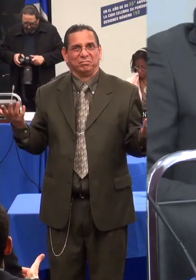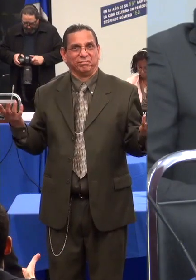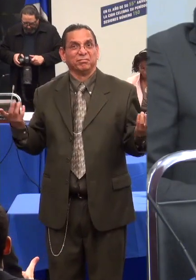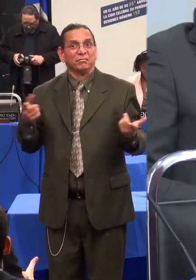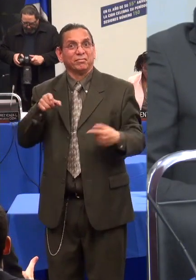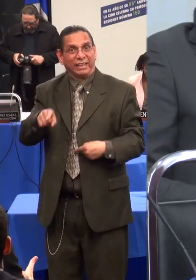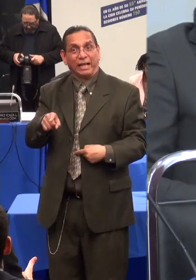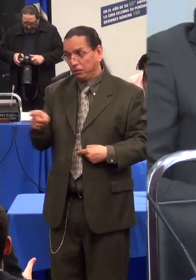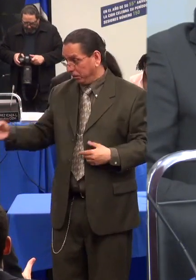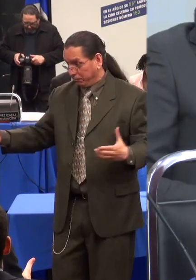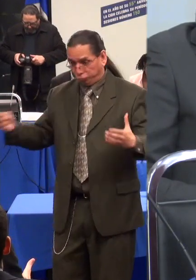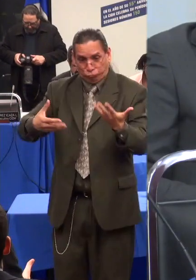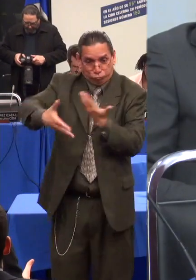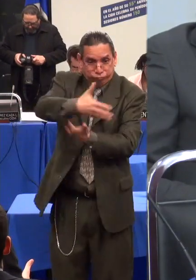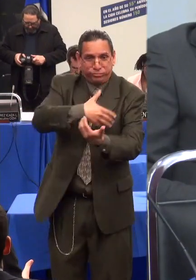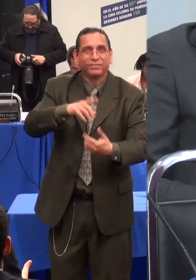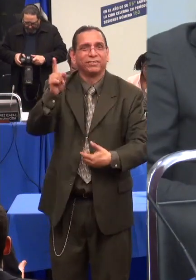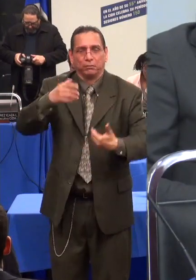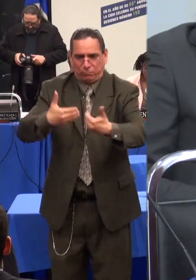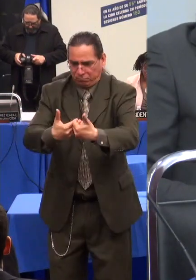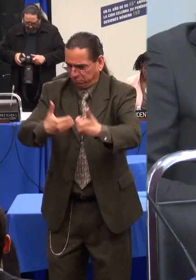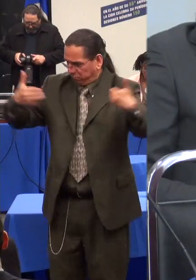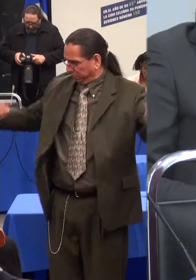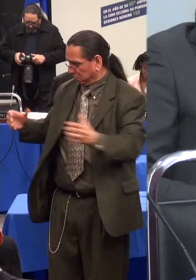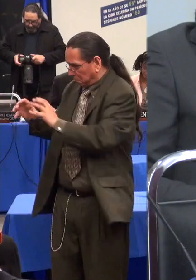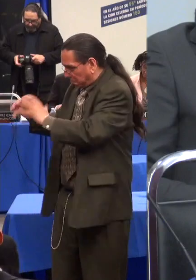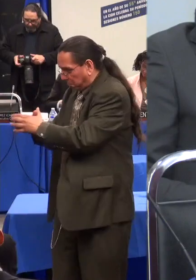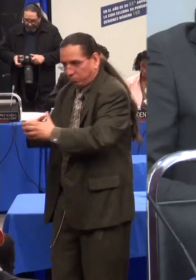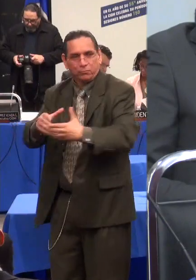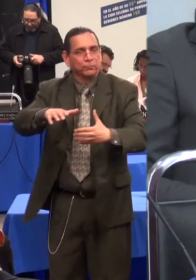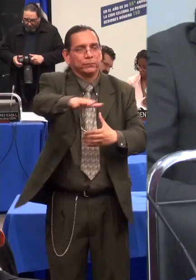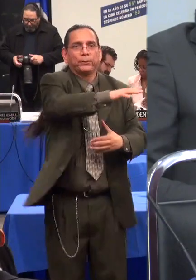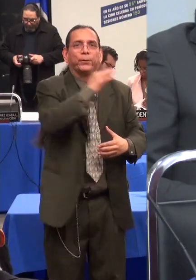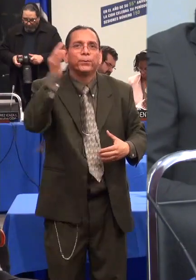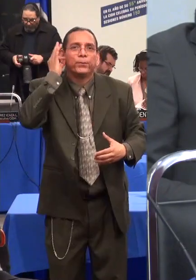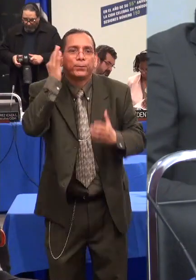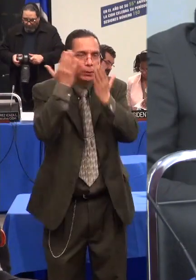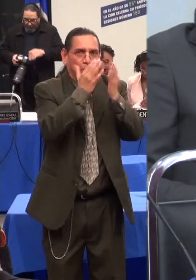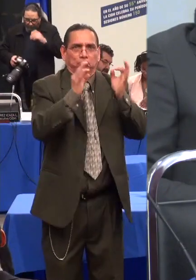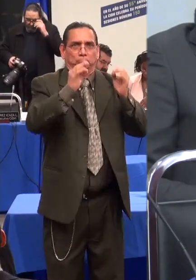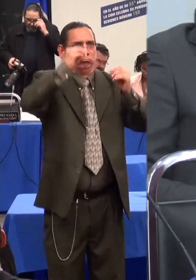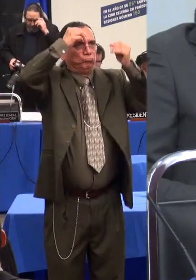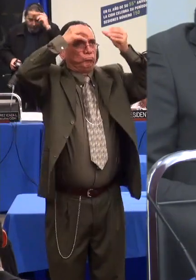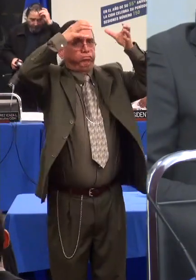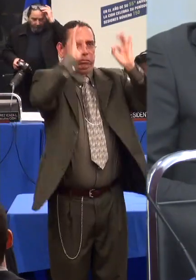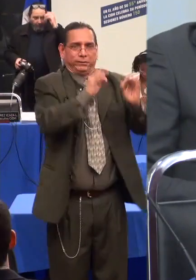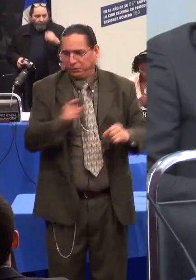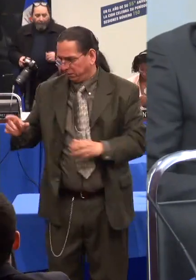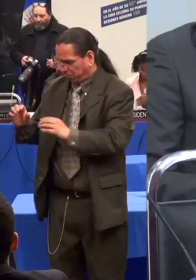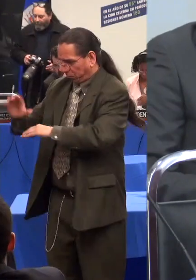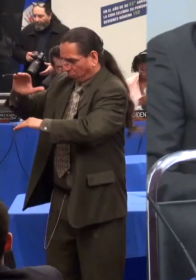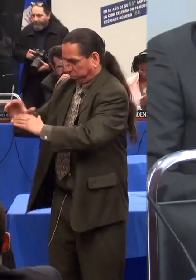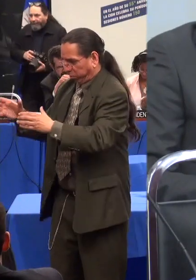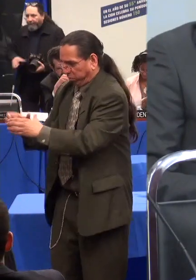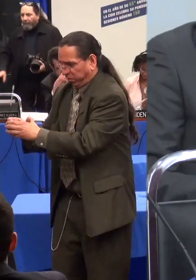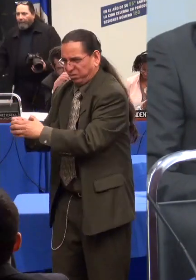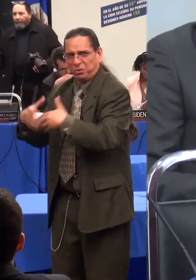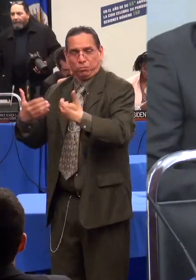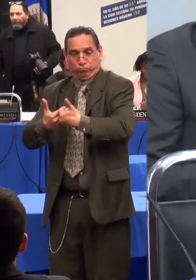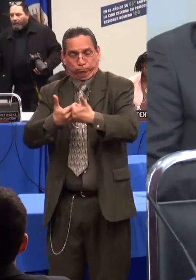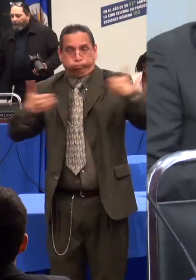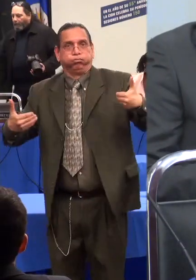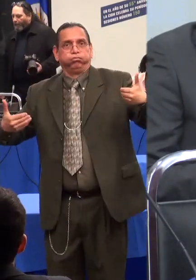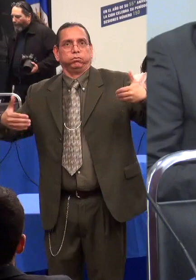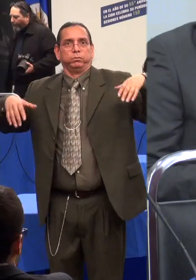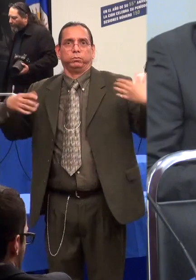También la otra categoría es por enfermedad y allí uno se pregunta qué están incluyendo. Dice también porque tienen dificultad para aprender, se